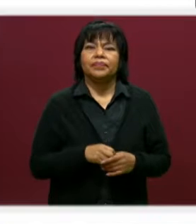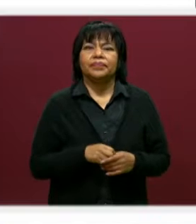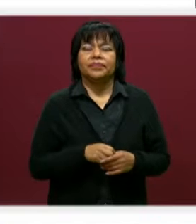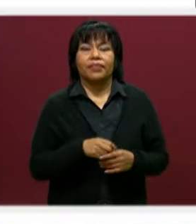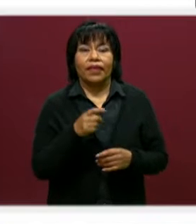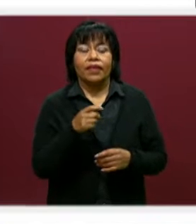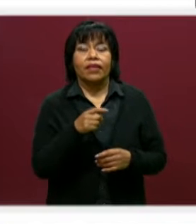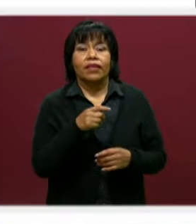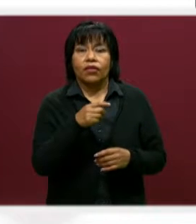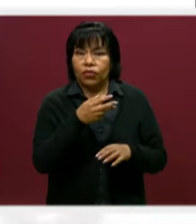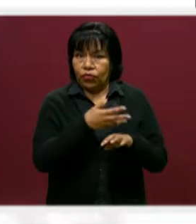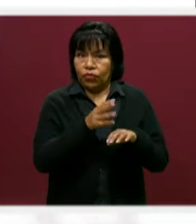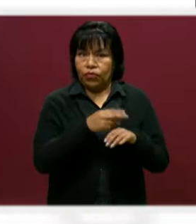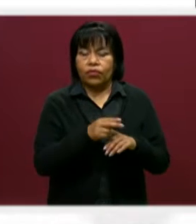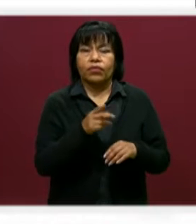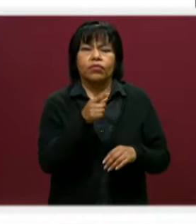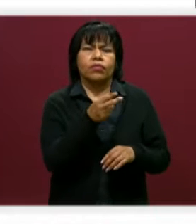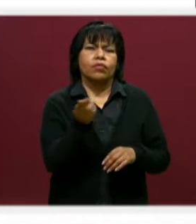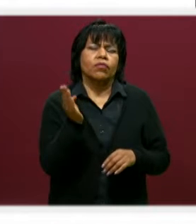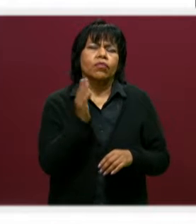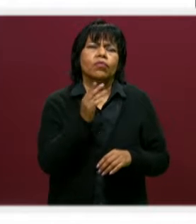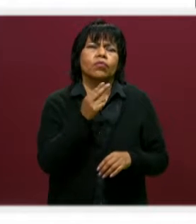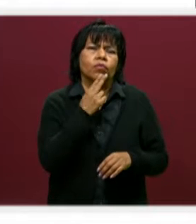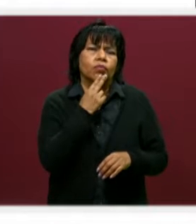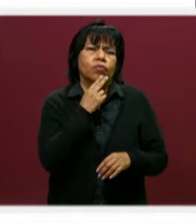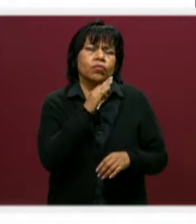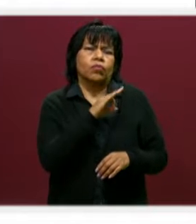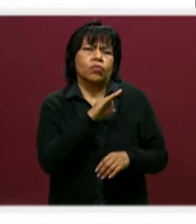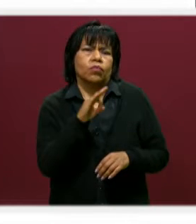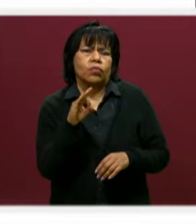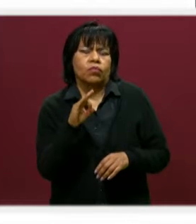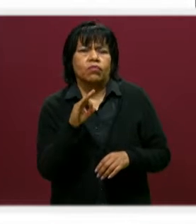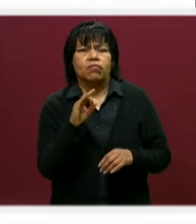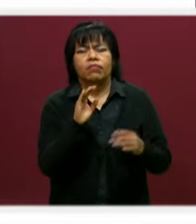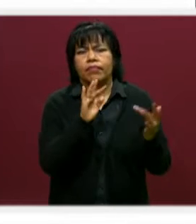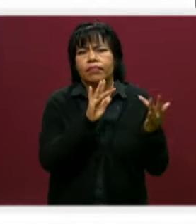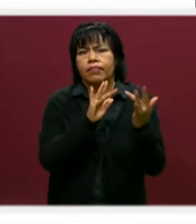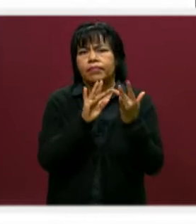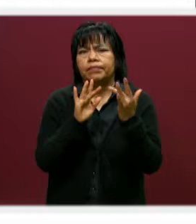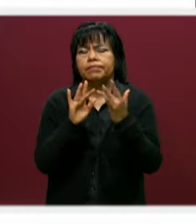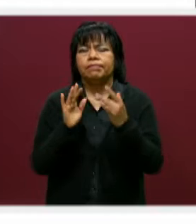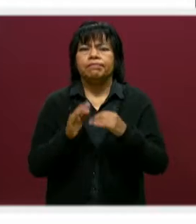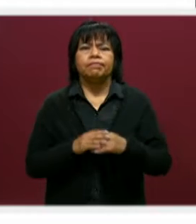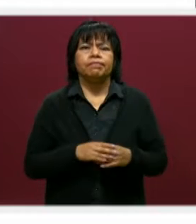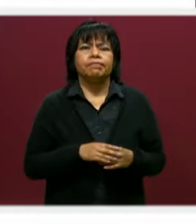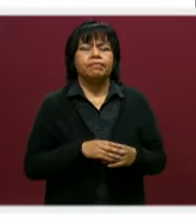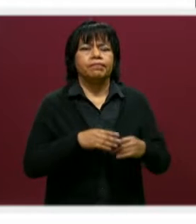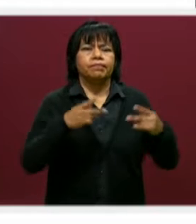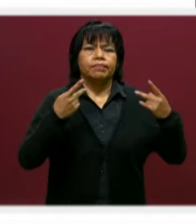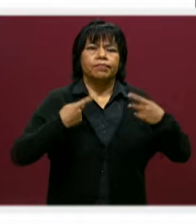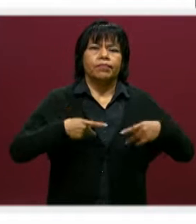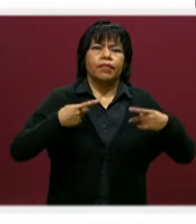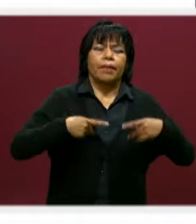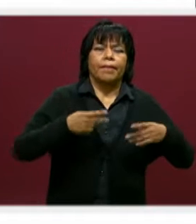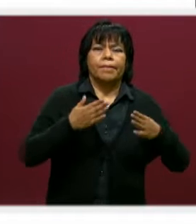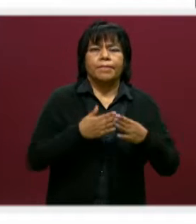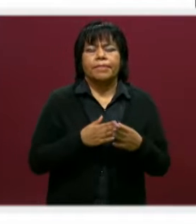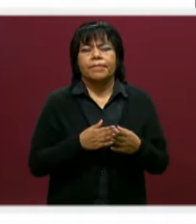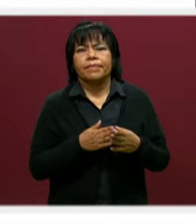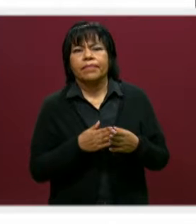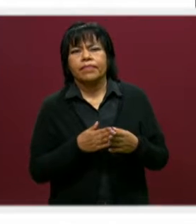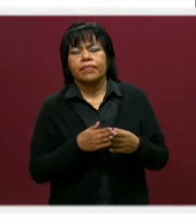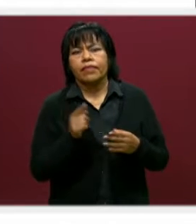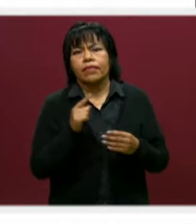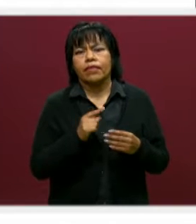Estas líneas también le servirán para que usted pueda contactar a las personas que se están haciendo cargo